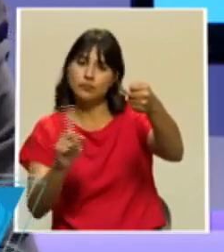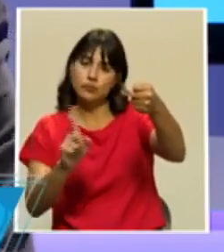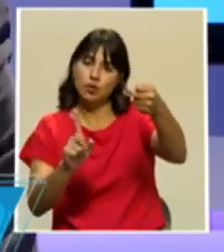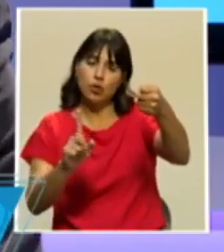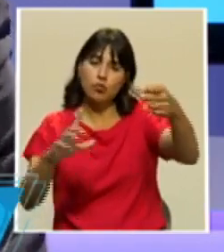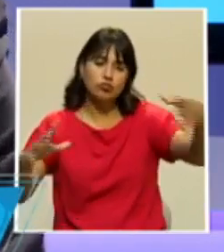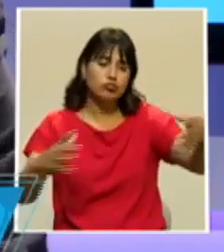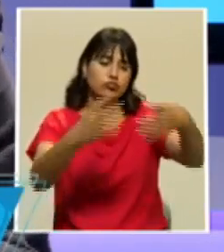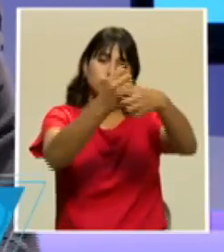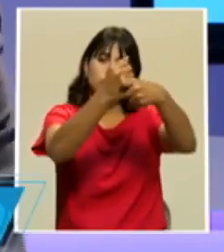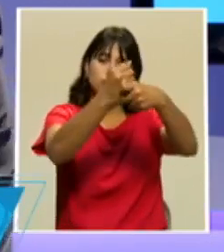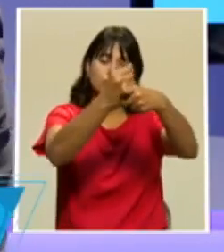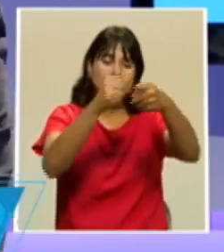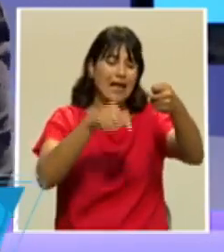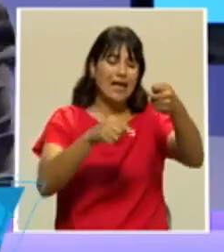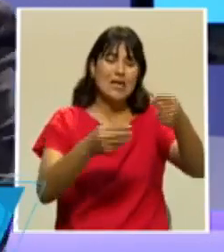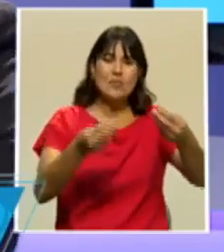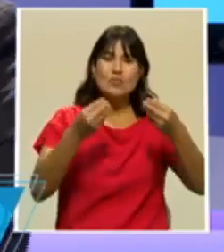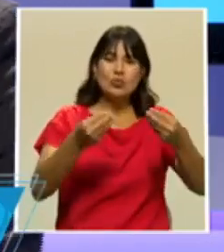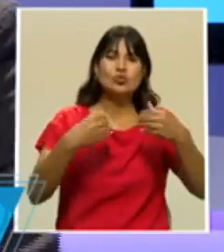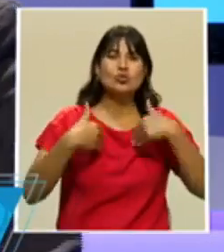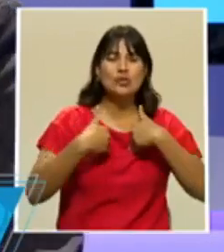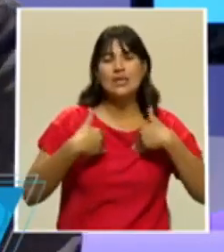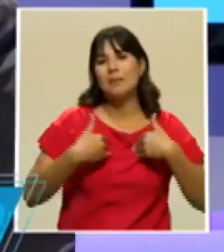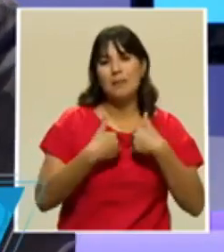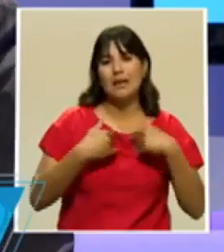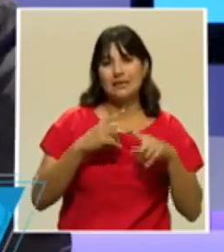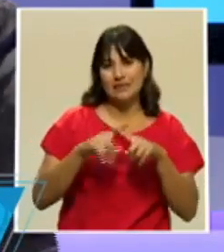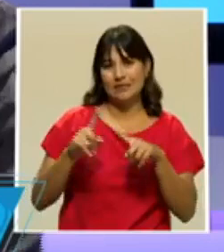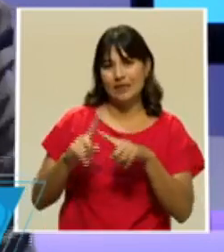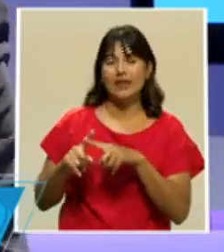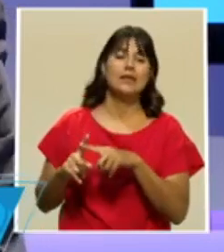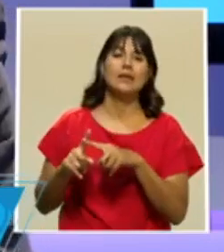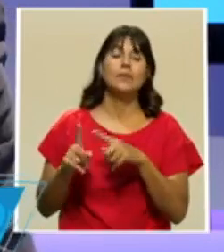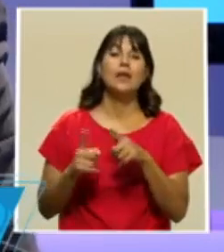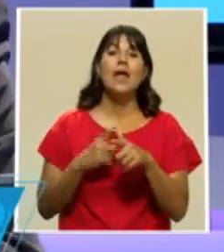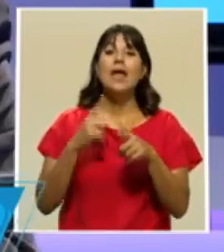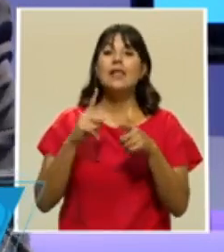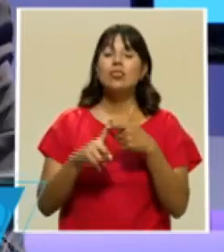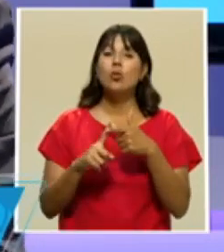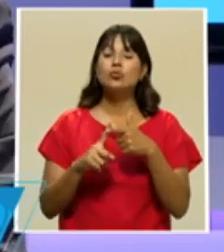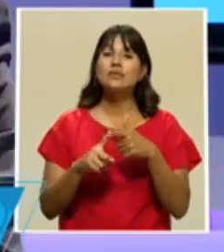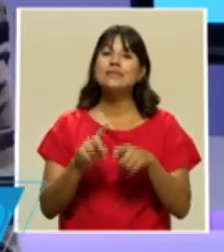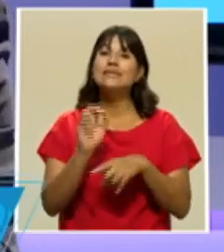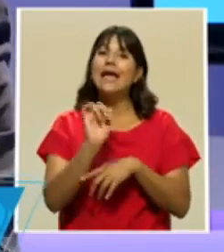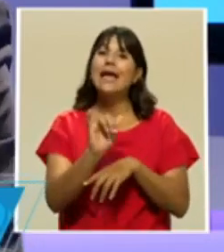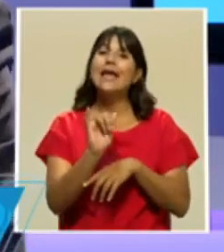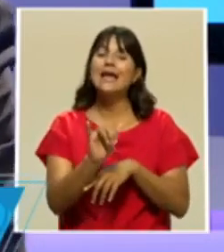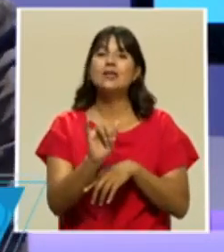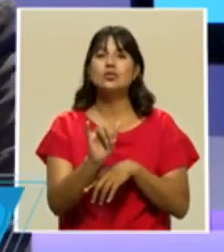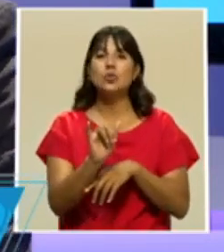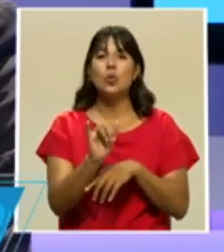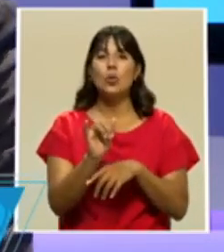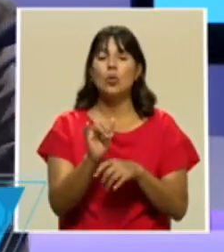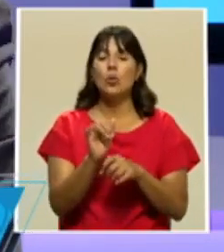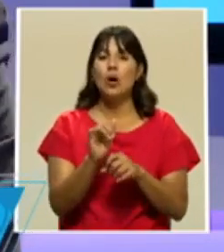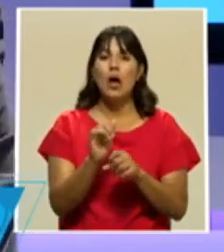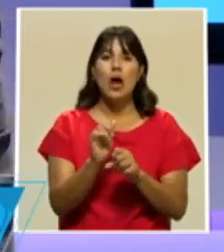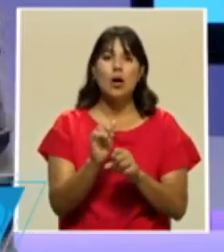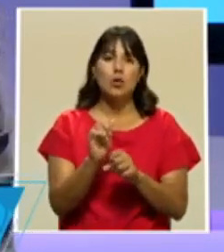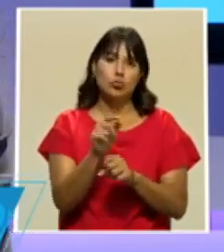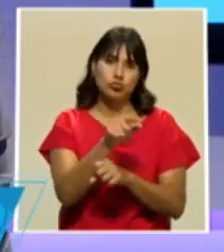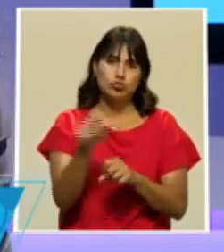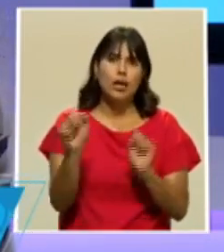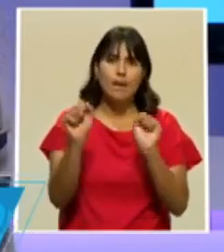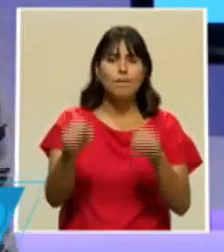está bastante llena y también entonces es arrastrada sobre el fondo. Entonces, esto crea una gran nube de sedimentos que usted puede